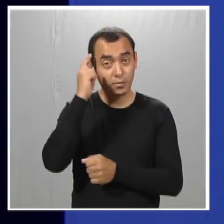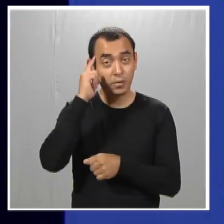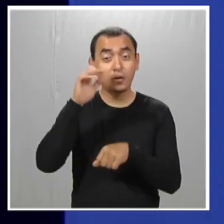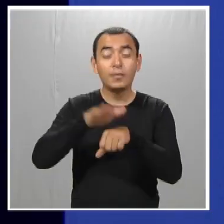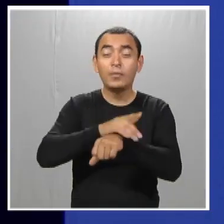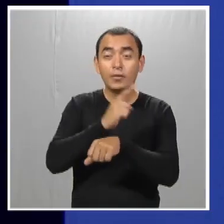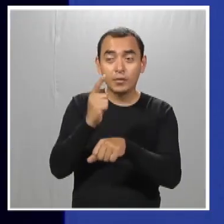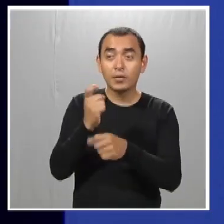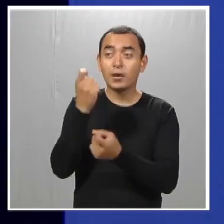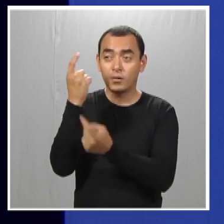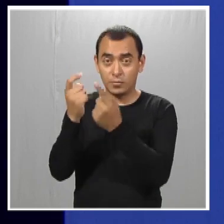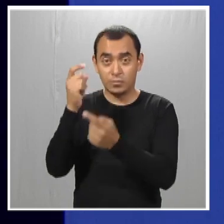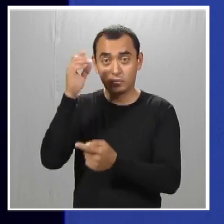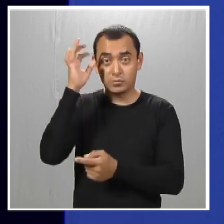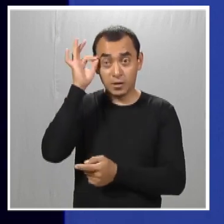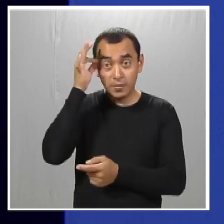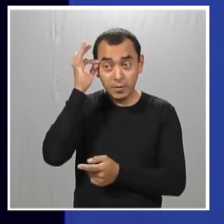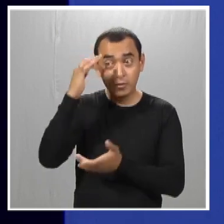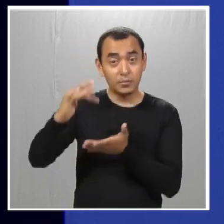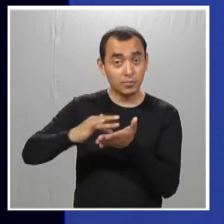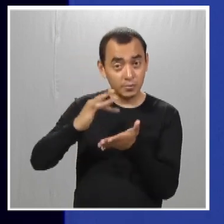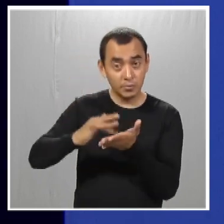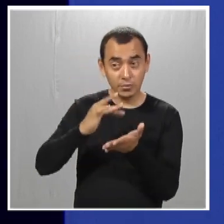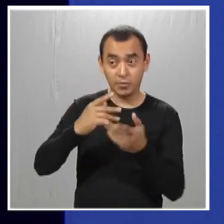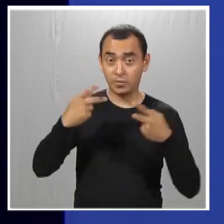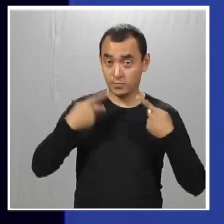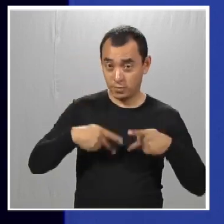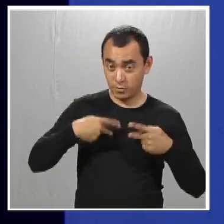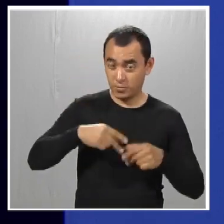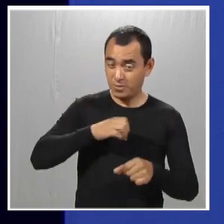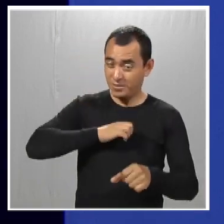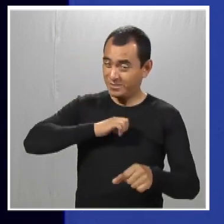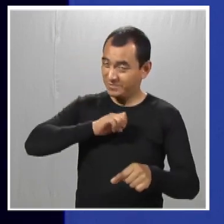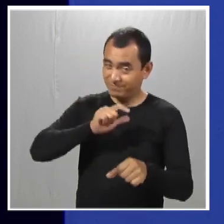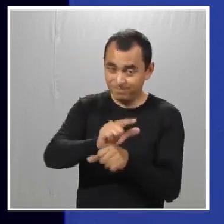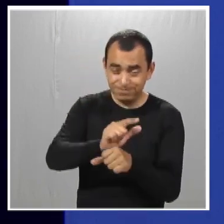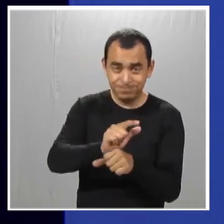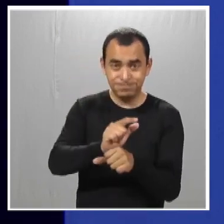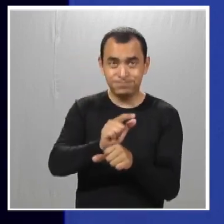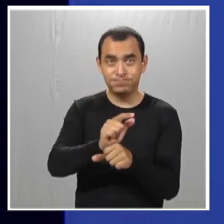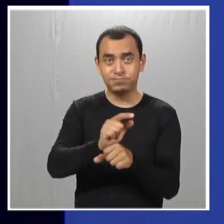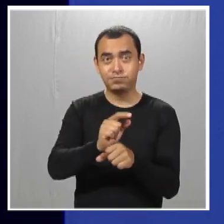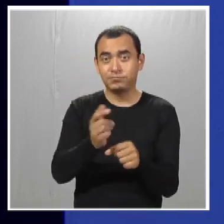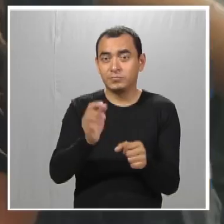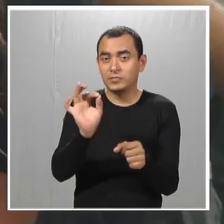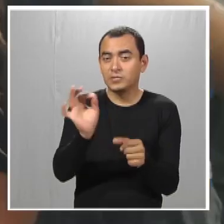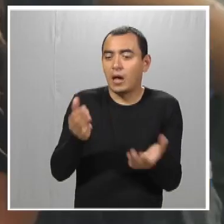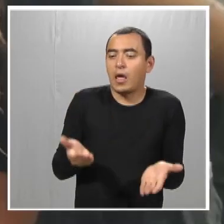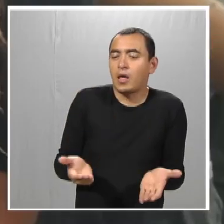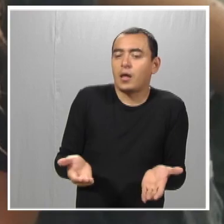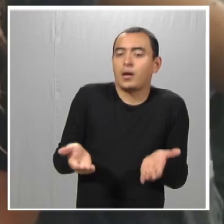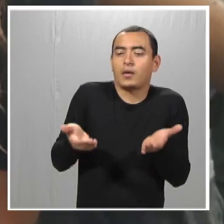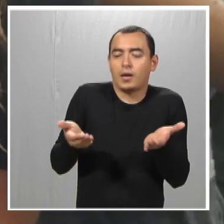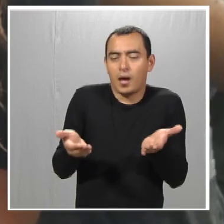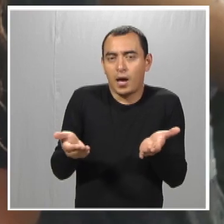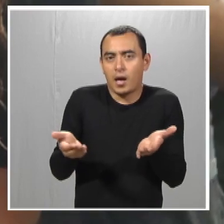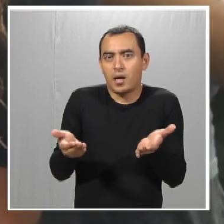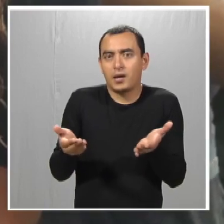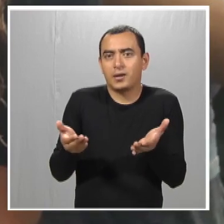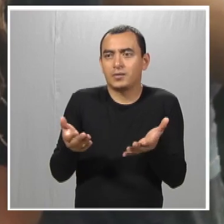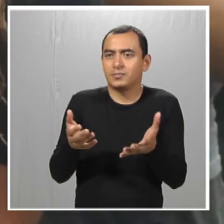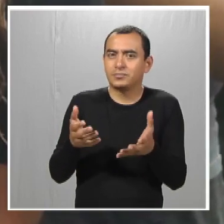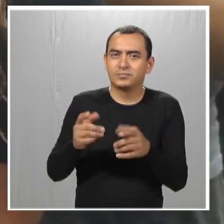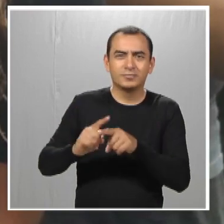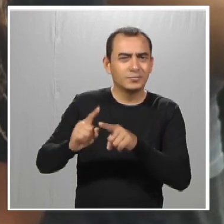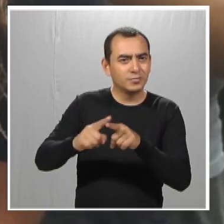trabajamos con voluntarios, también que no son personas que están especializadas en cargar y cuestiones